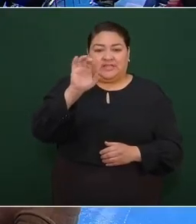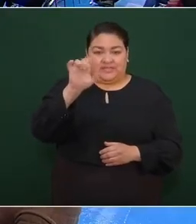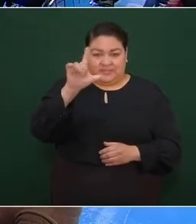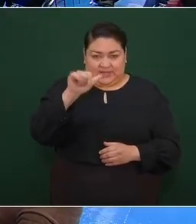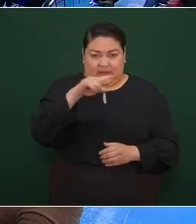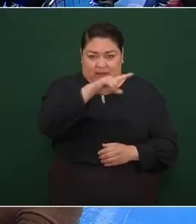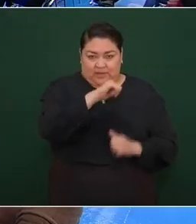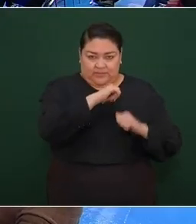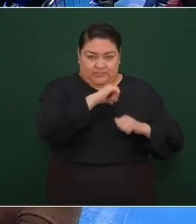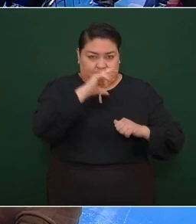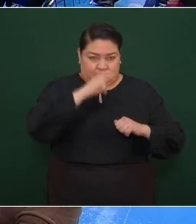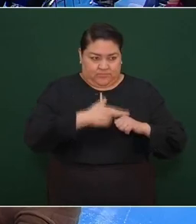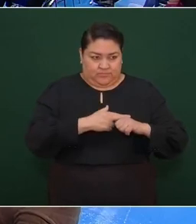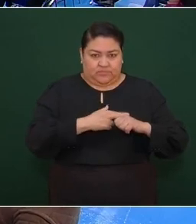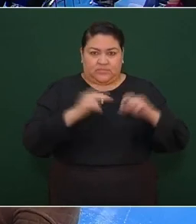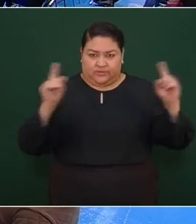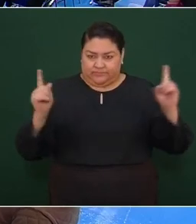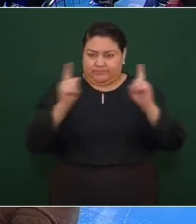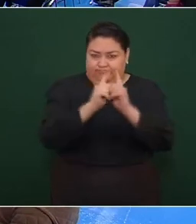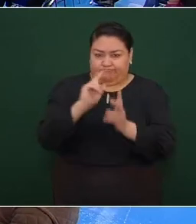platique contigo